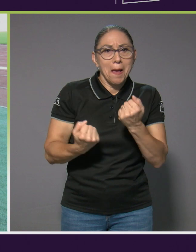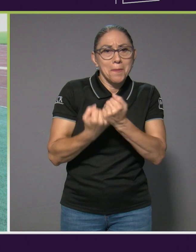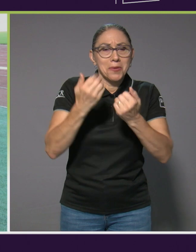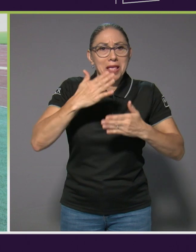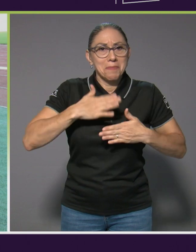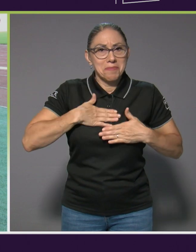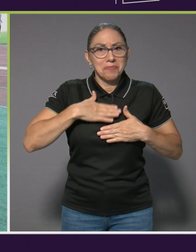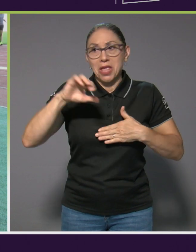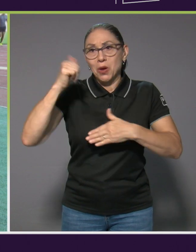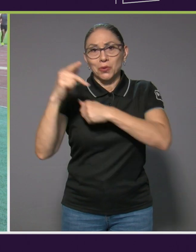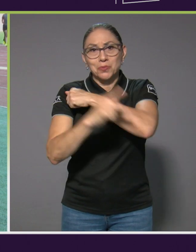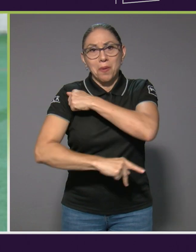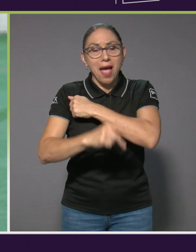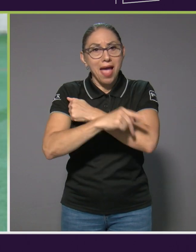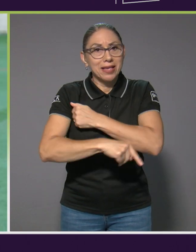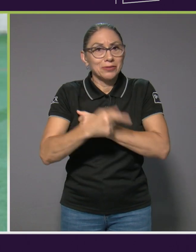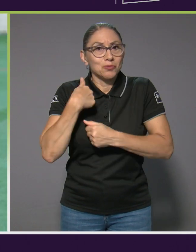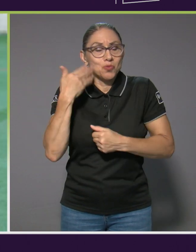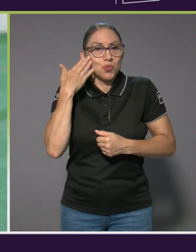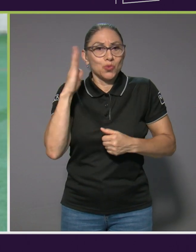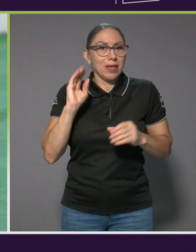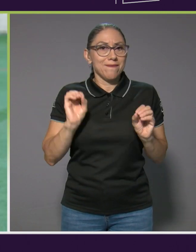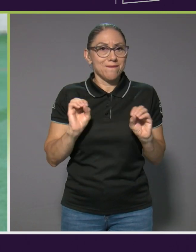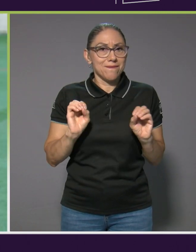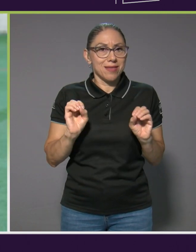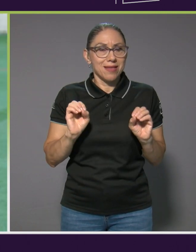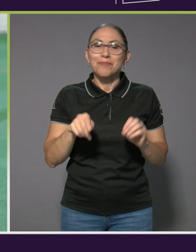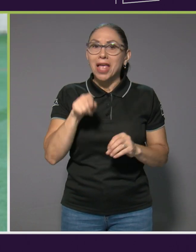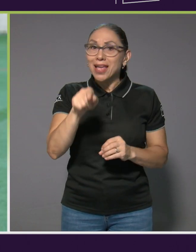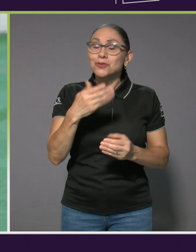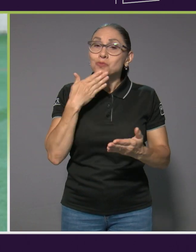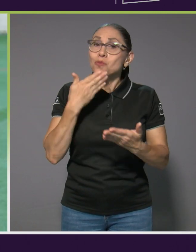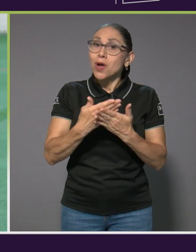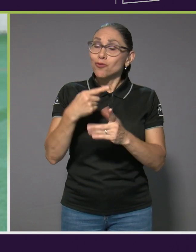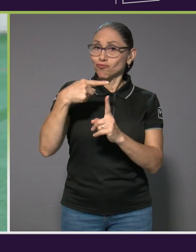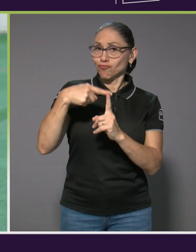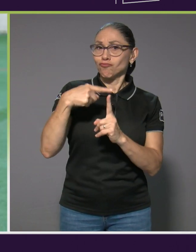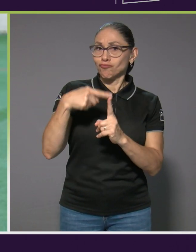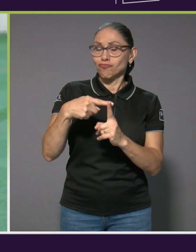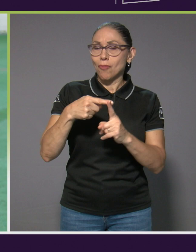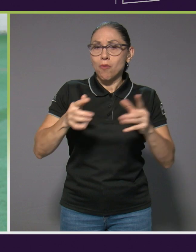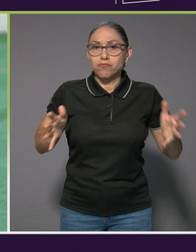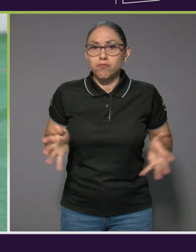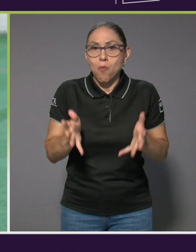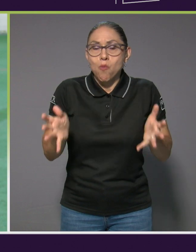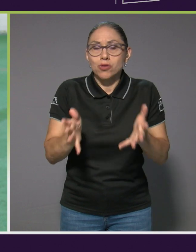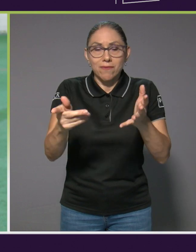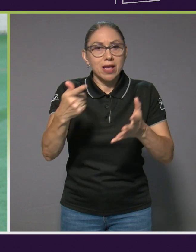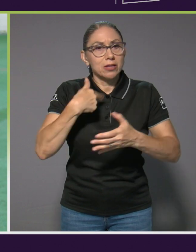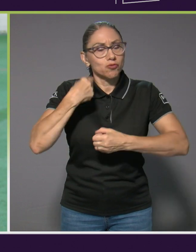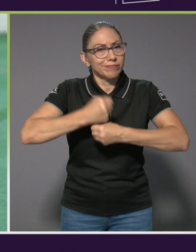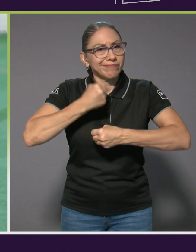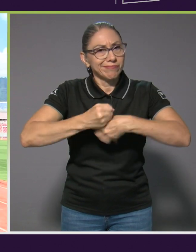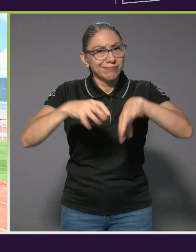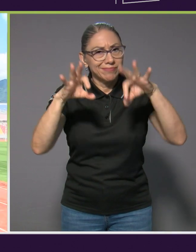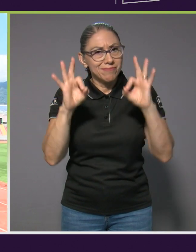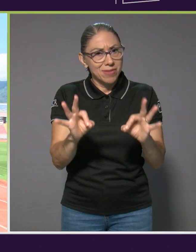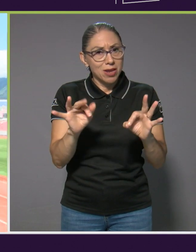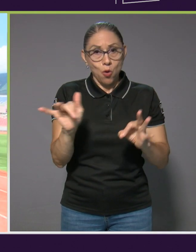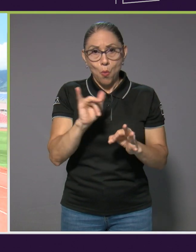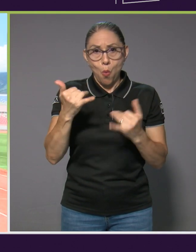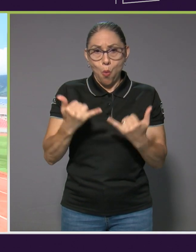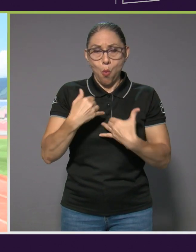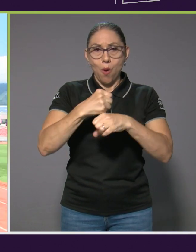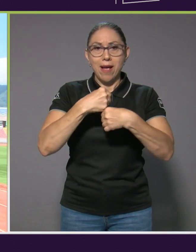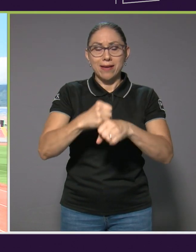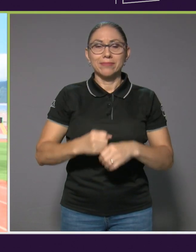porque me motiva a hacer las cosas bien y como las estoy haciendo.